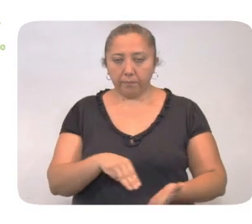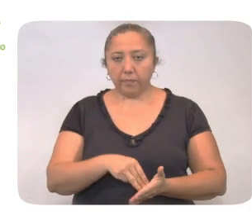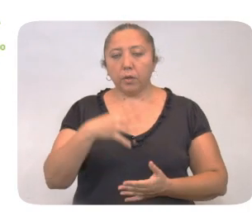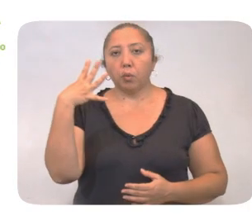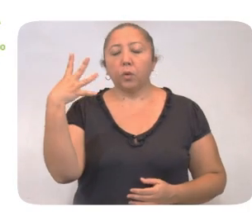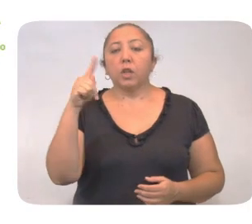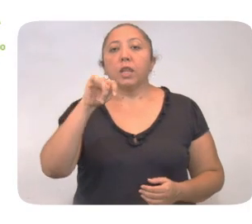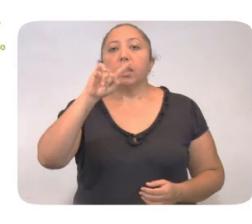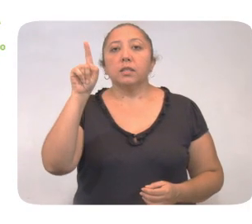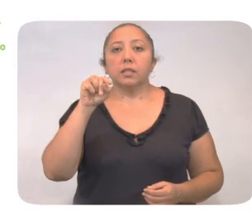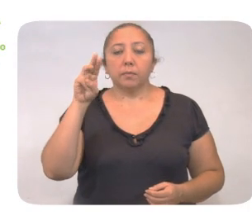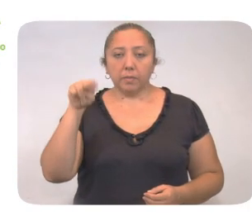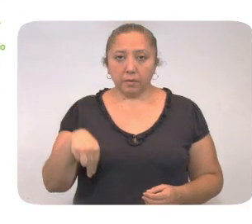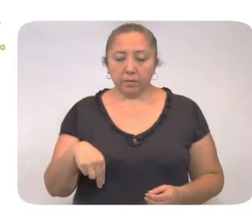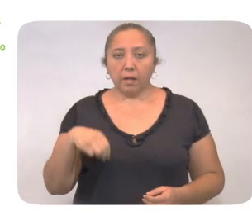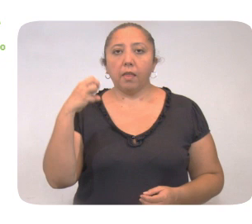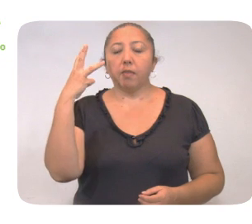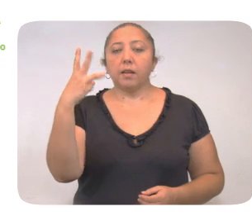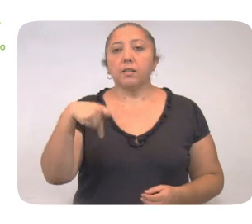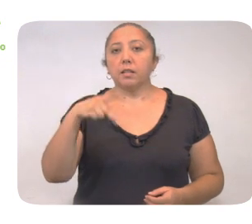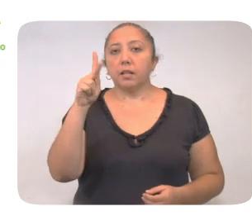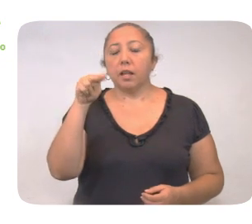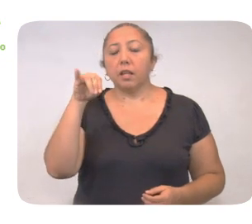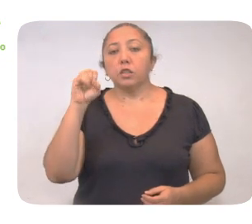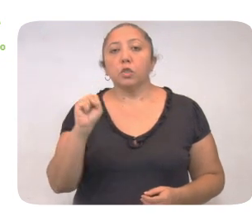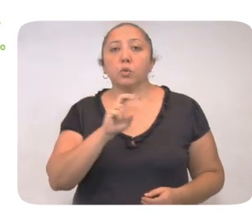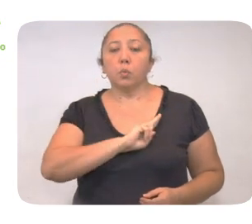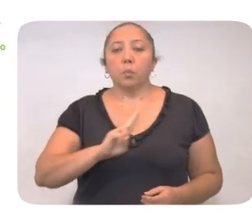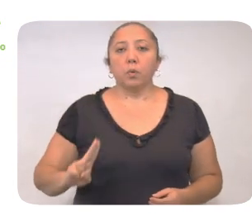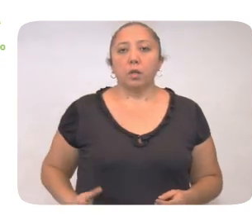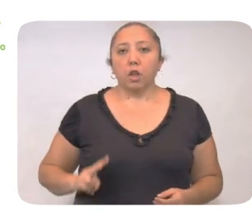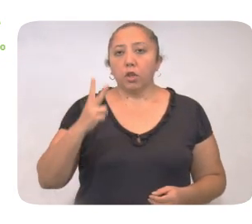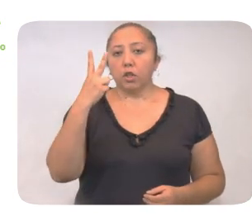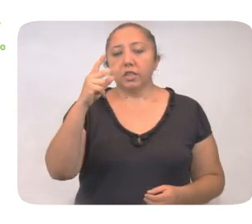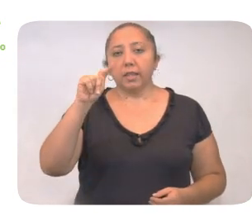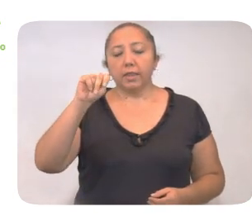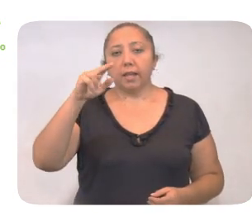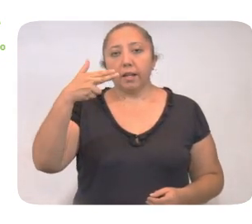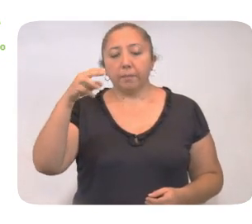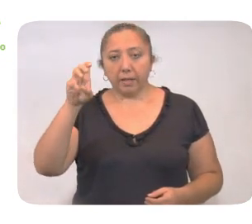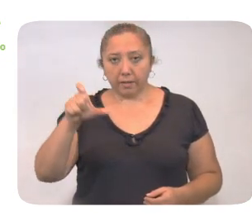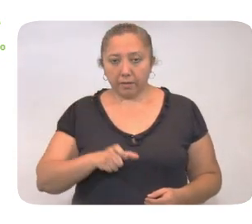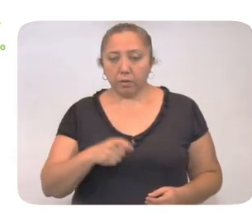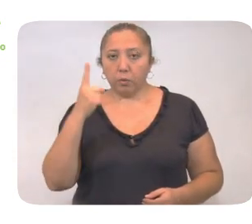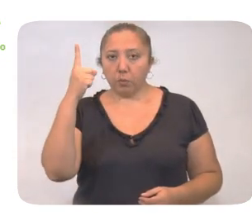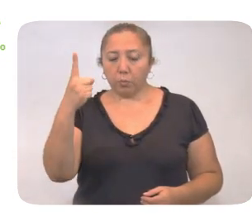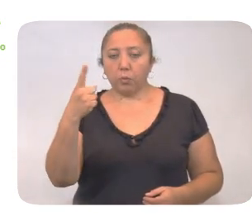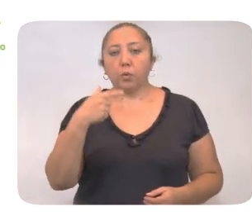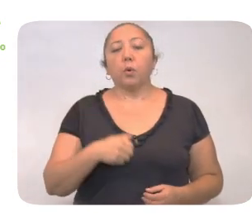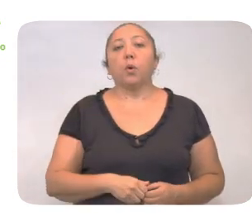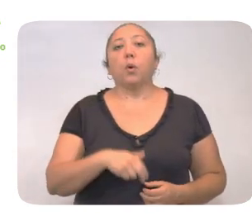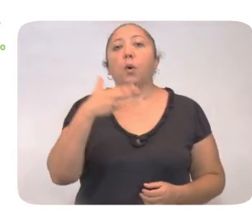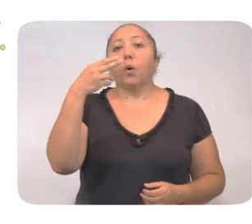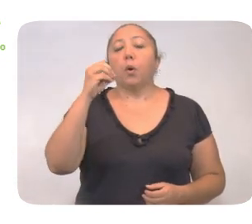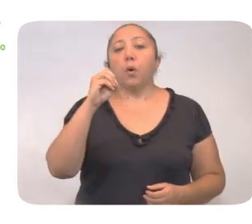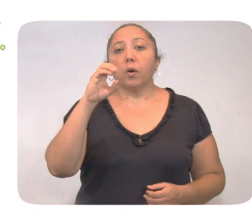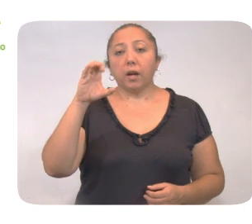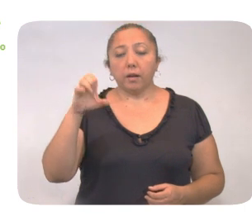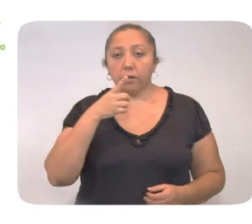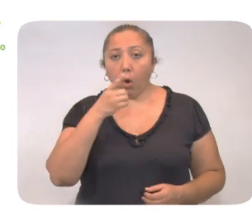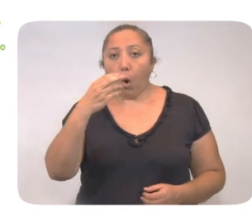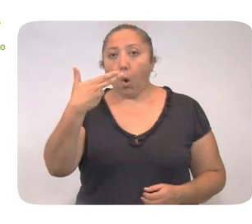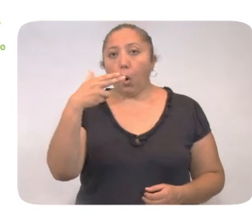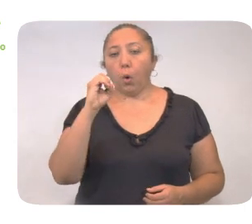4 en Tisimín, 3 en Canacín y Uman, 2 en Tamec y Tecom, y 1 en Concal, San,